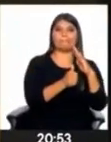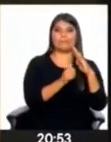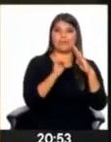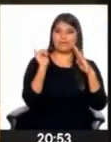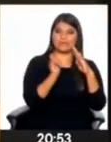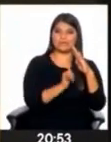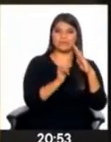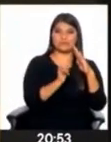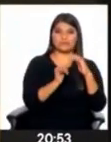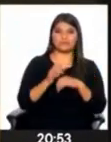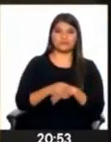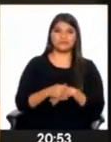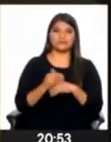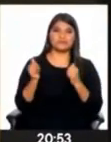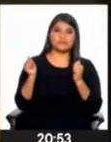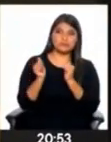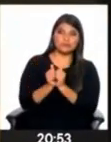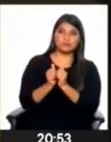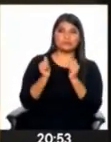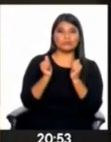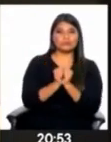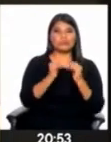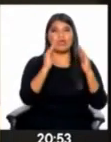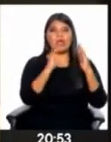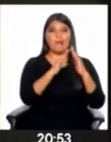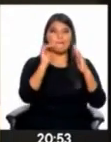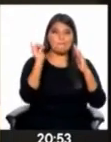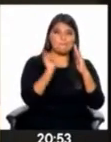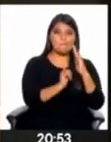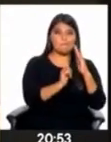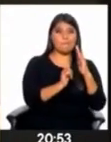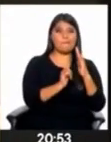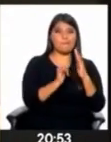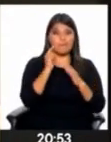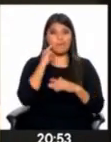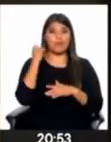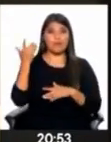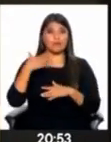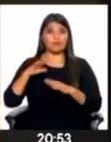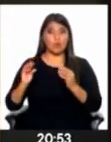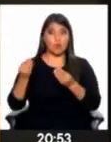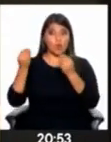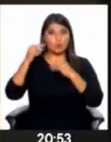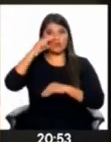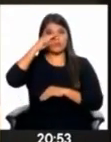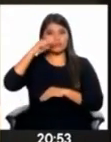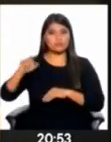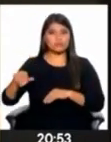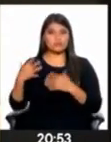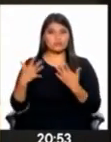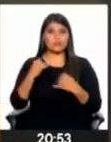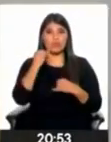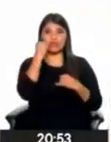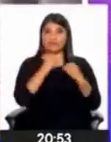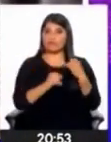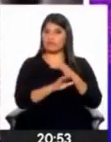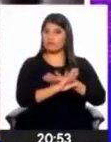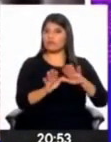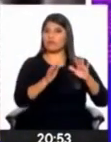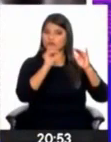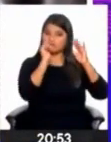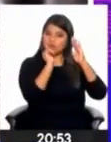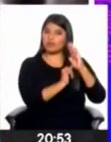el perpetrador. Habían tenido que estar encerrados, si tú bien recuerdas, los niños y niños y adolescentes fueron los últimos en poder salir a la calle.